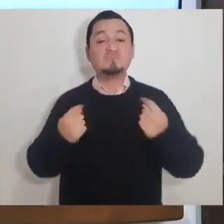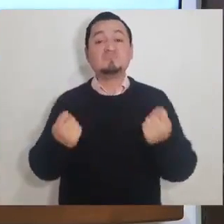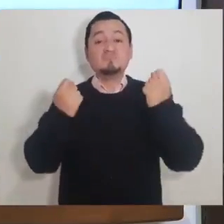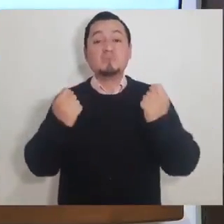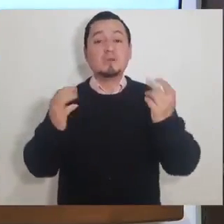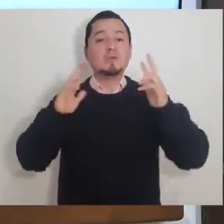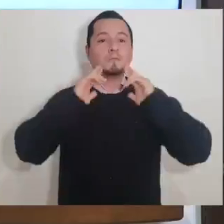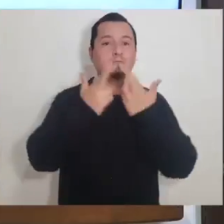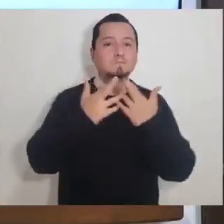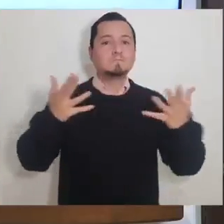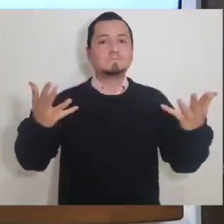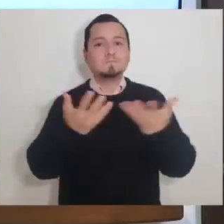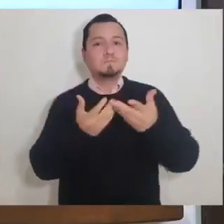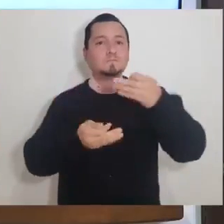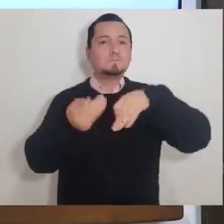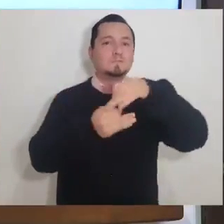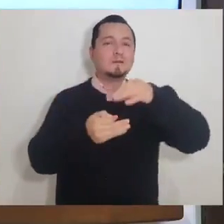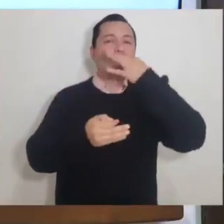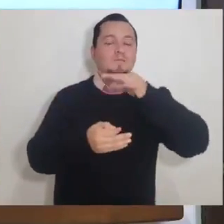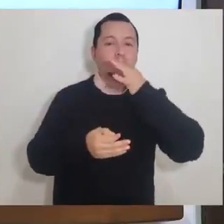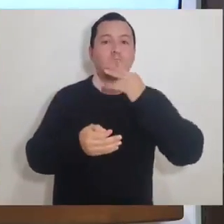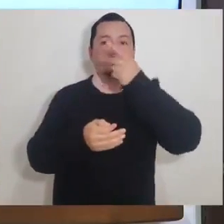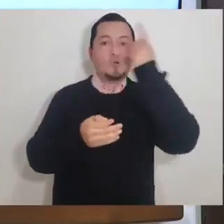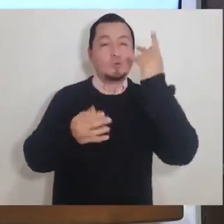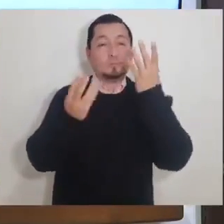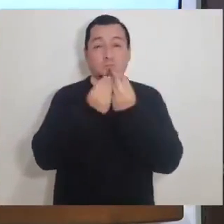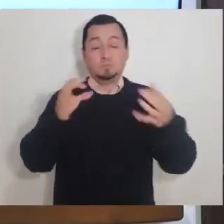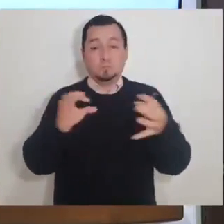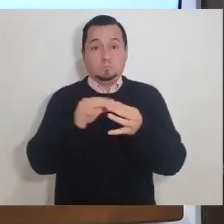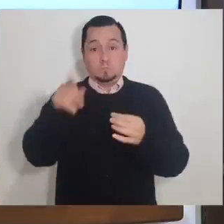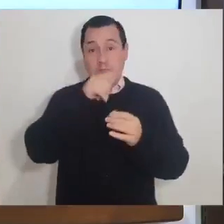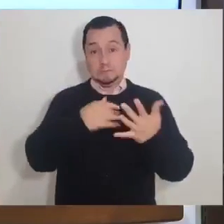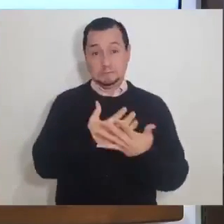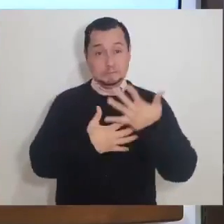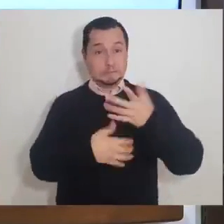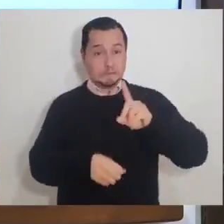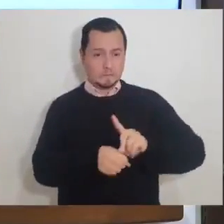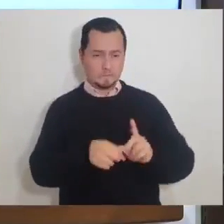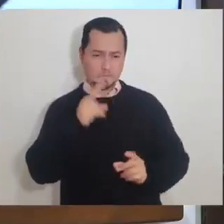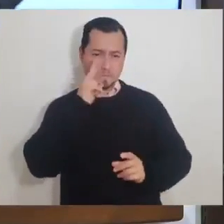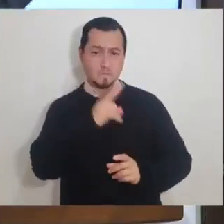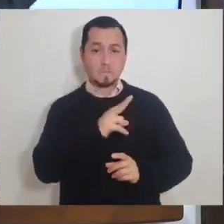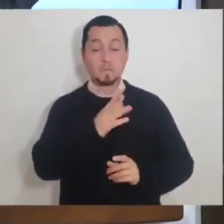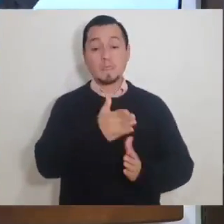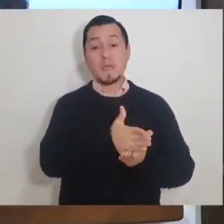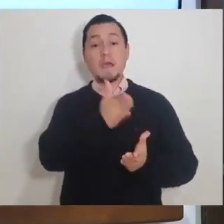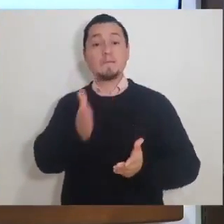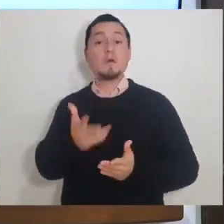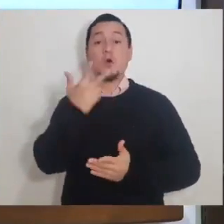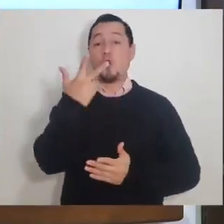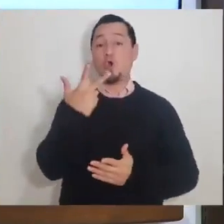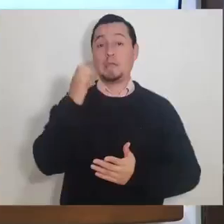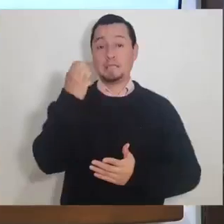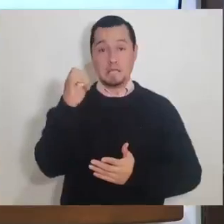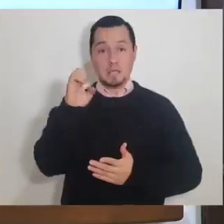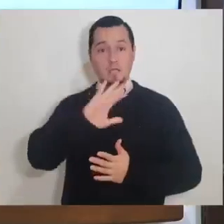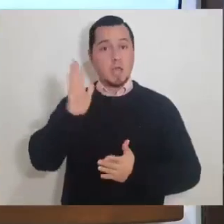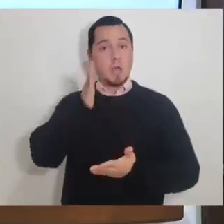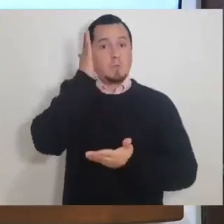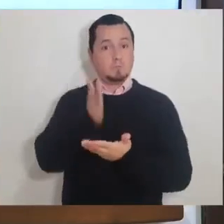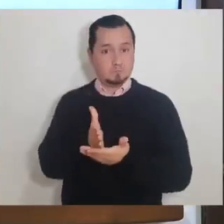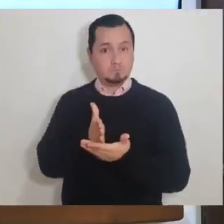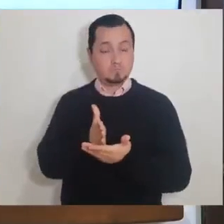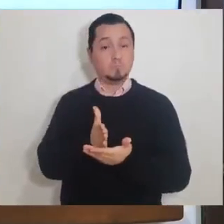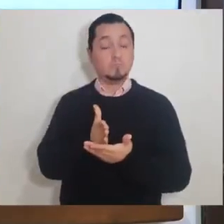resultados obtuvimos con estas acciones. Lo que estamos pensando es que estos 15 días se vencen el 8 de enero y por